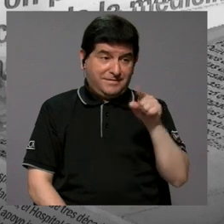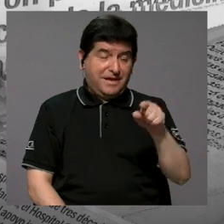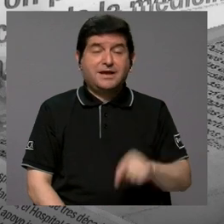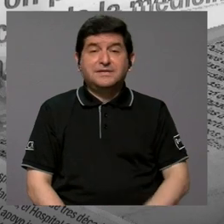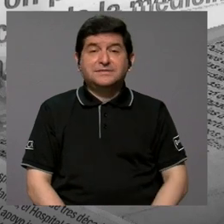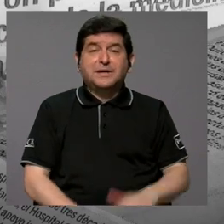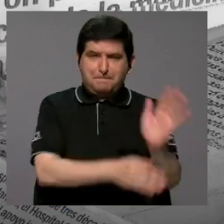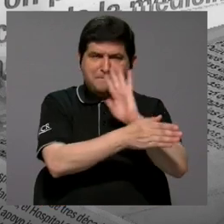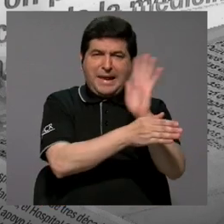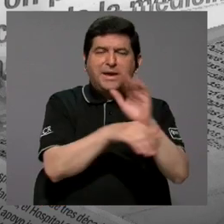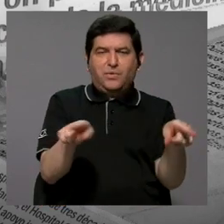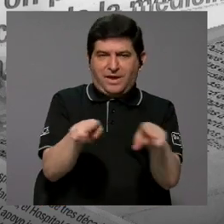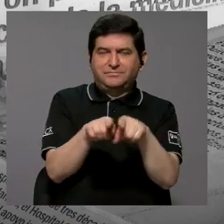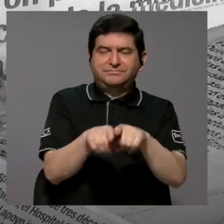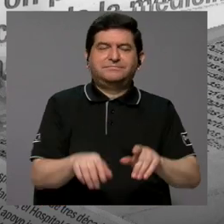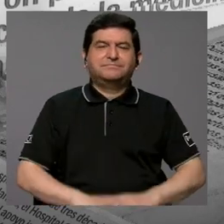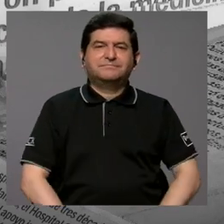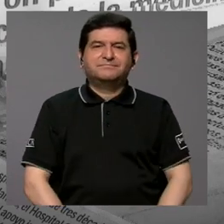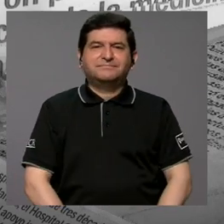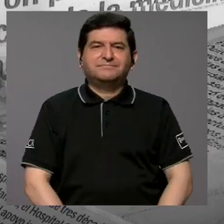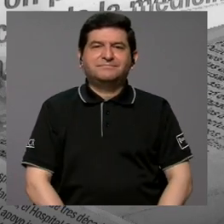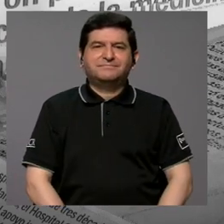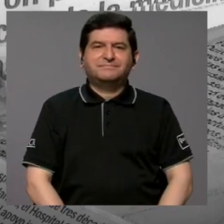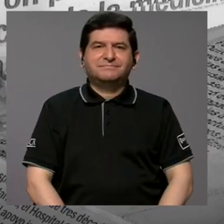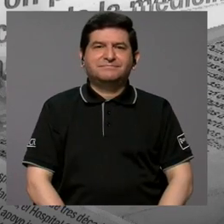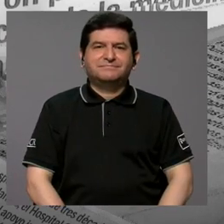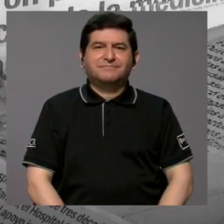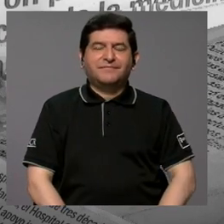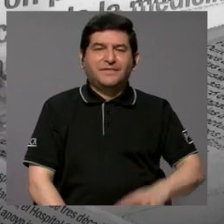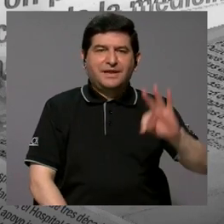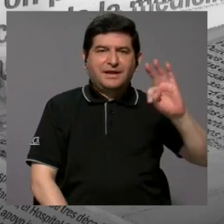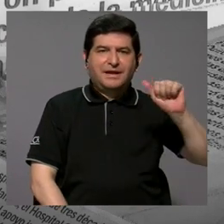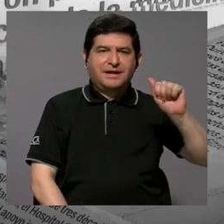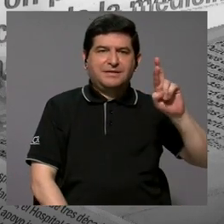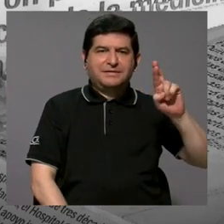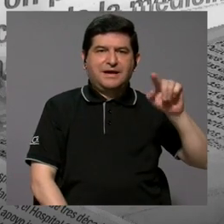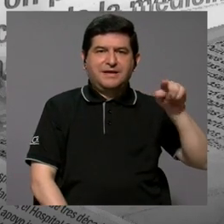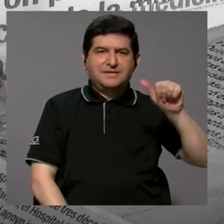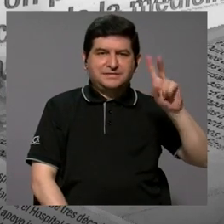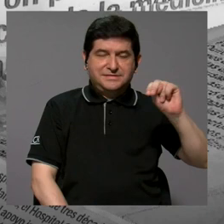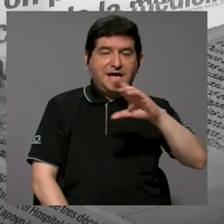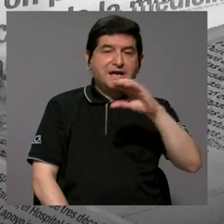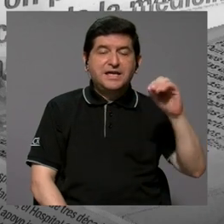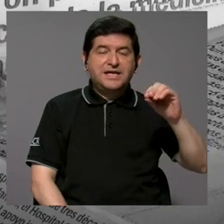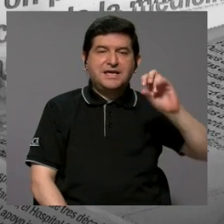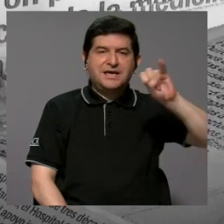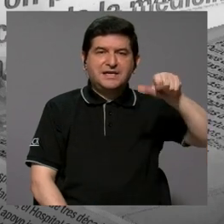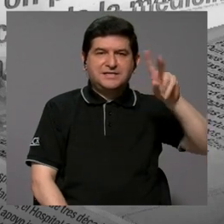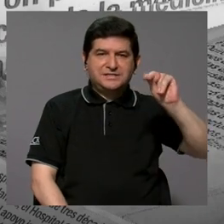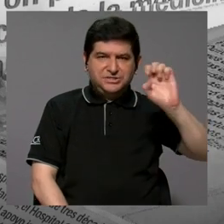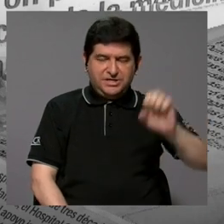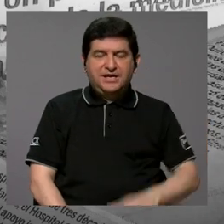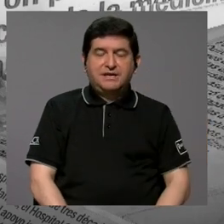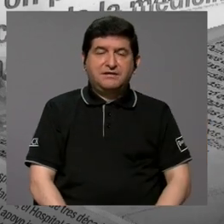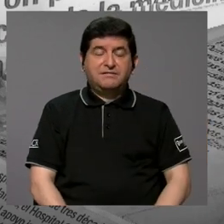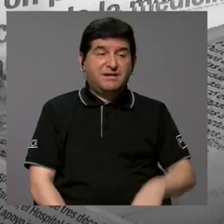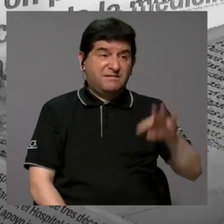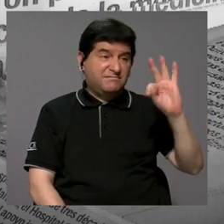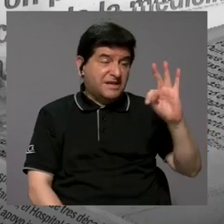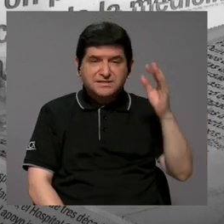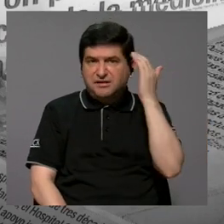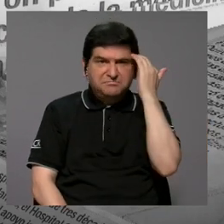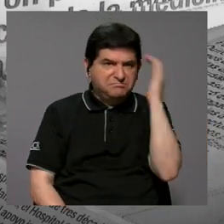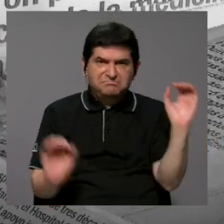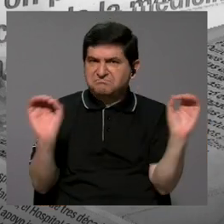Esa película, ¿verdad? Entonces, Tarzán, tenemos a Tarzán y tenemos a Jane. Entonces, Tarzán no sabe absolutamente